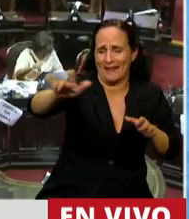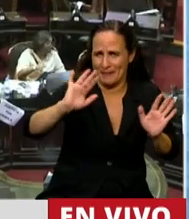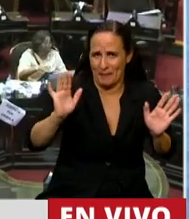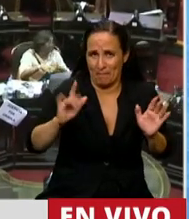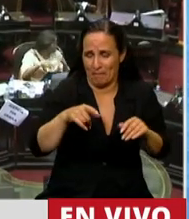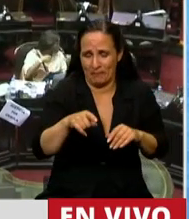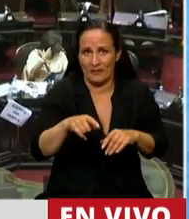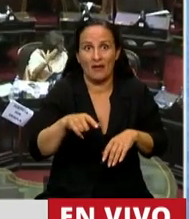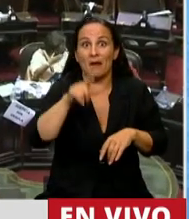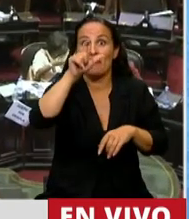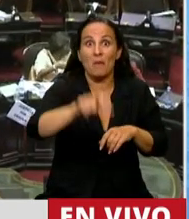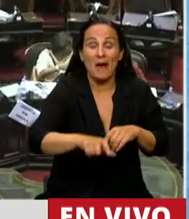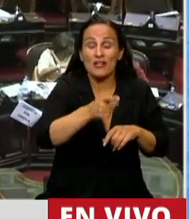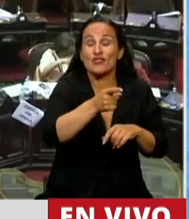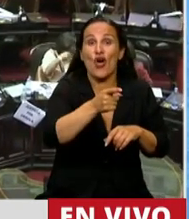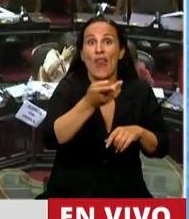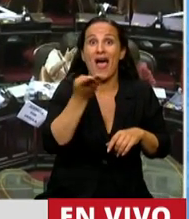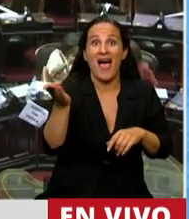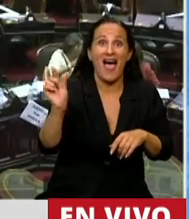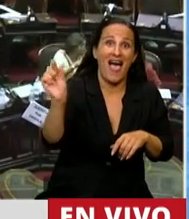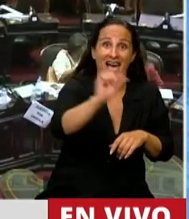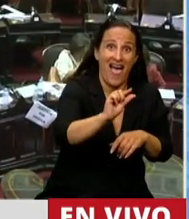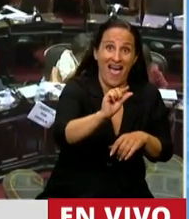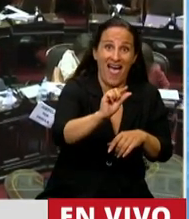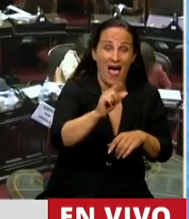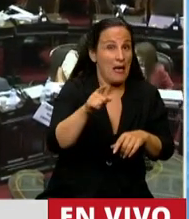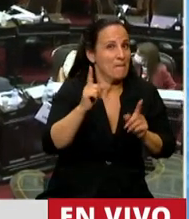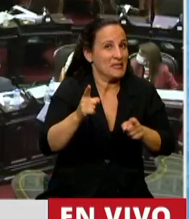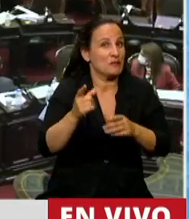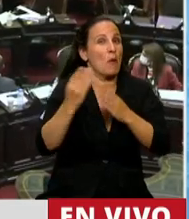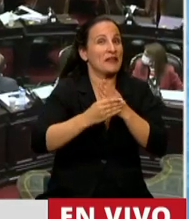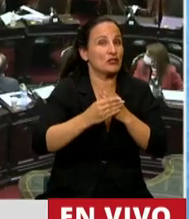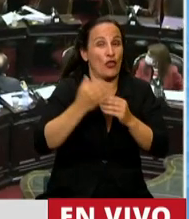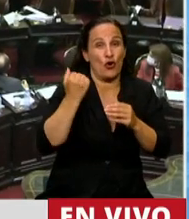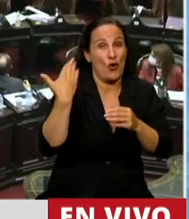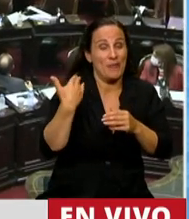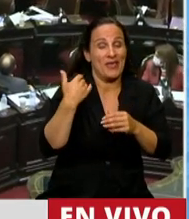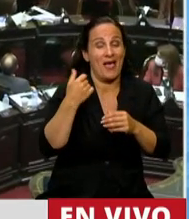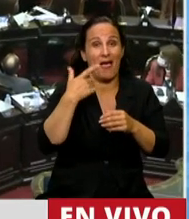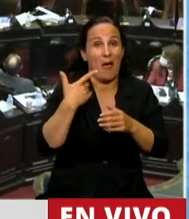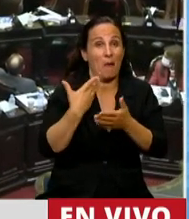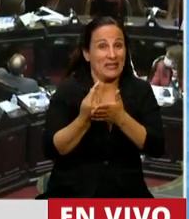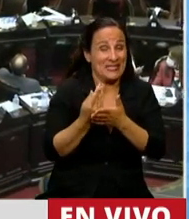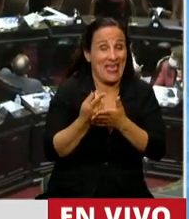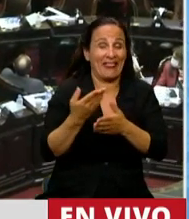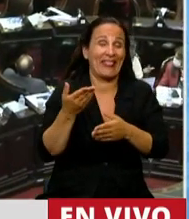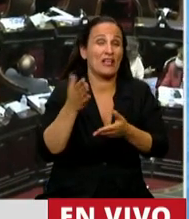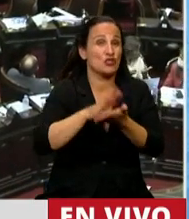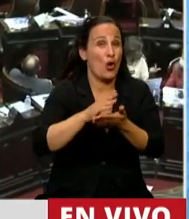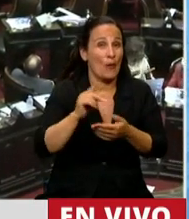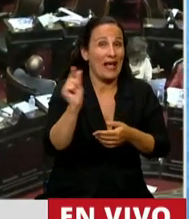El usuario bancario que cayó en la publicidad engañosa de un presidente y de un ministro de Economía, está